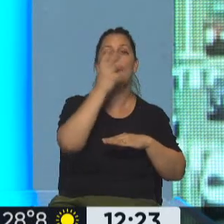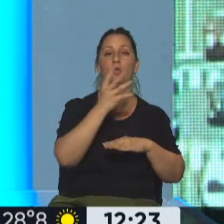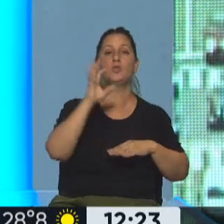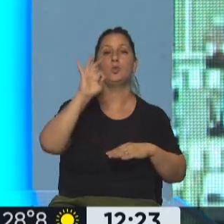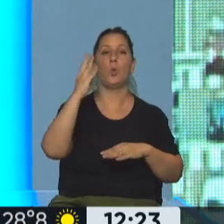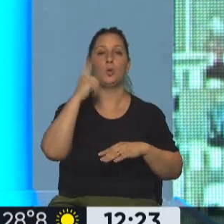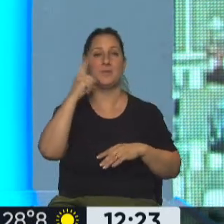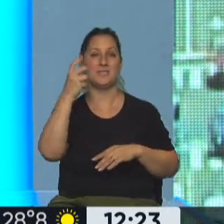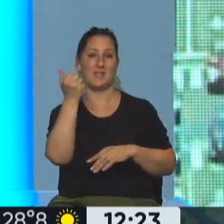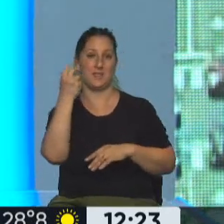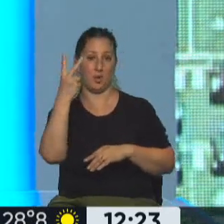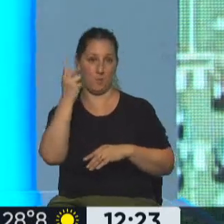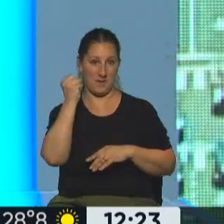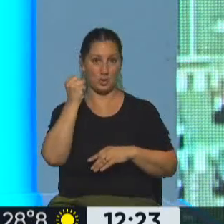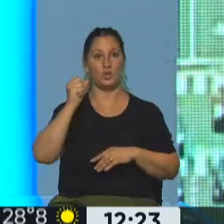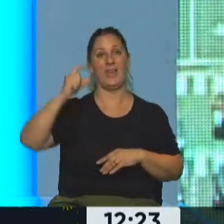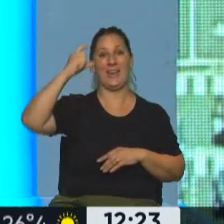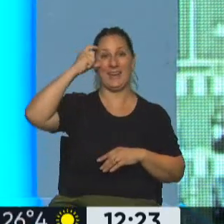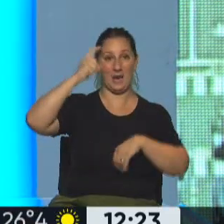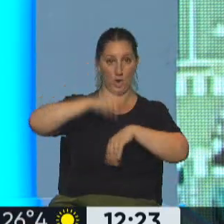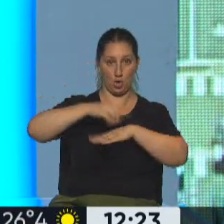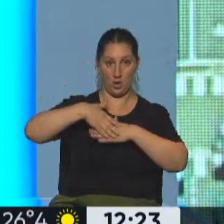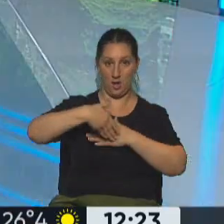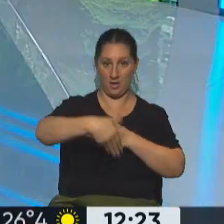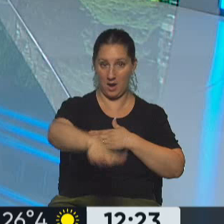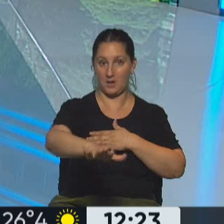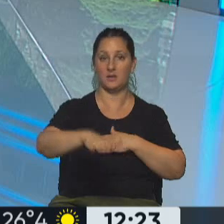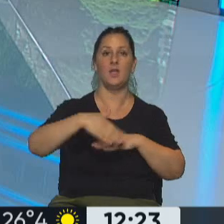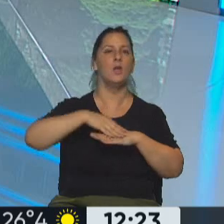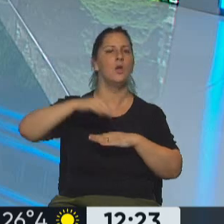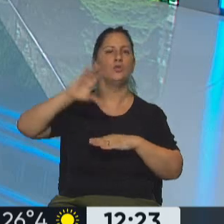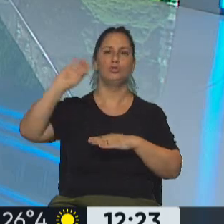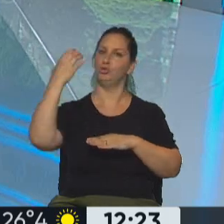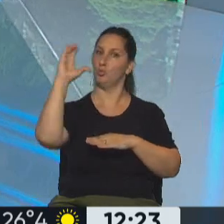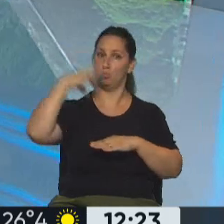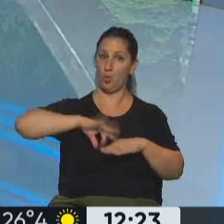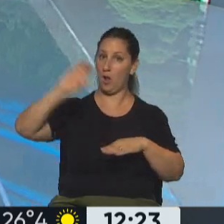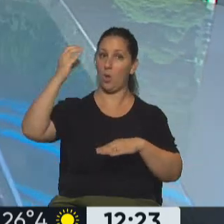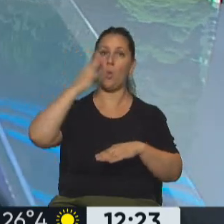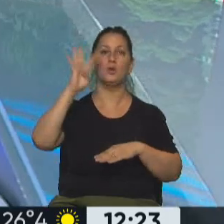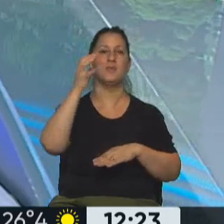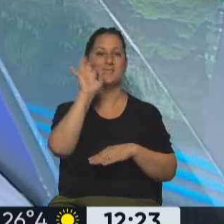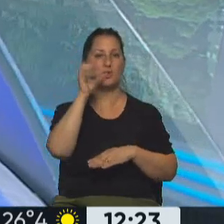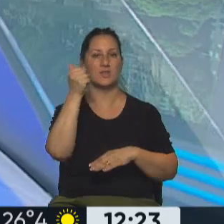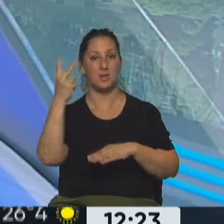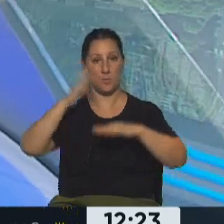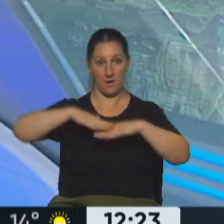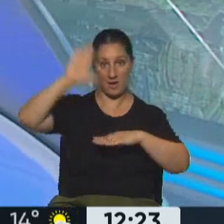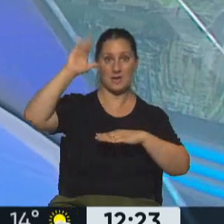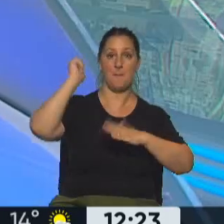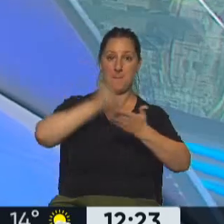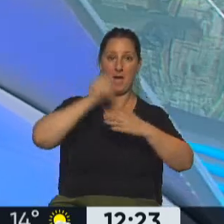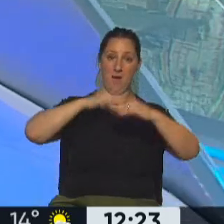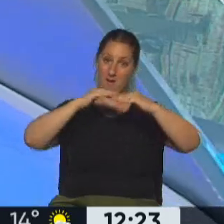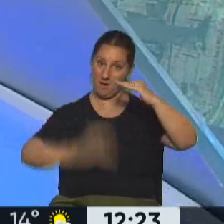.062 pesos. Eso a partir de enero. A partir de enero, salario bruto de 404.062 pesos, por encima de eso se paga, por abajo